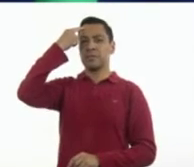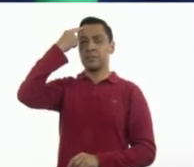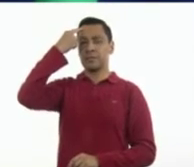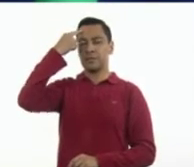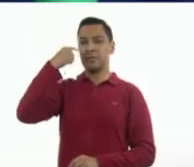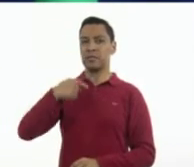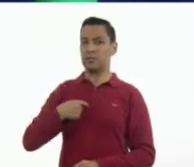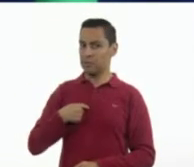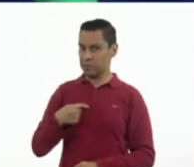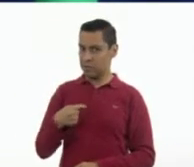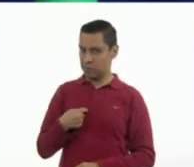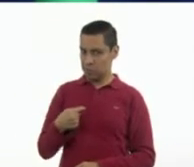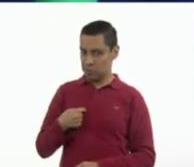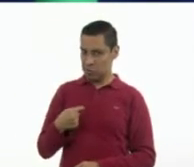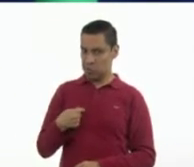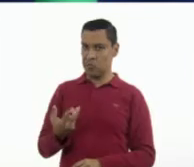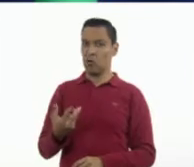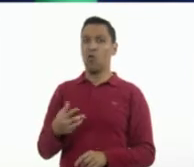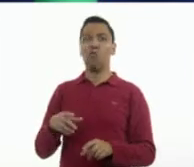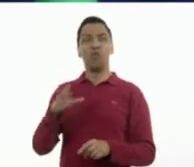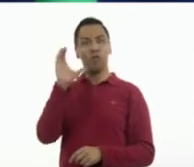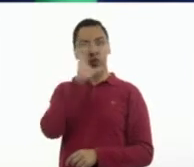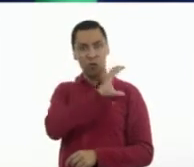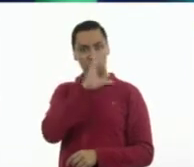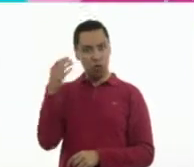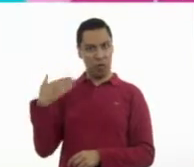tengo algunas fotos de ese lugar.